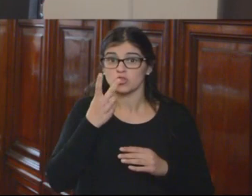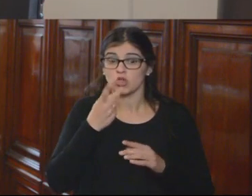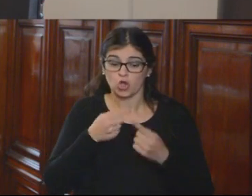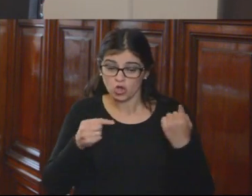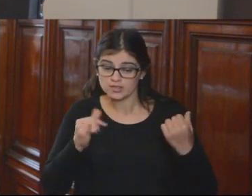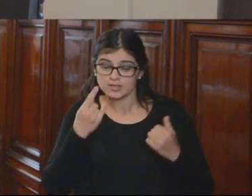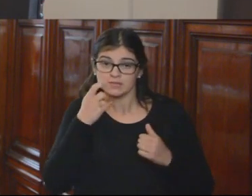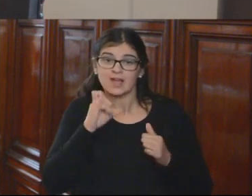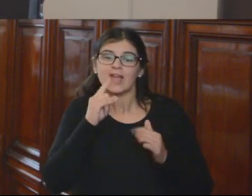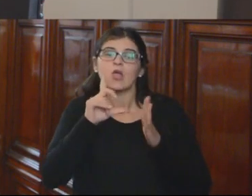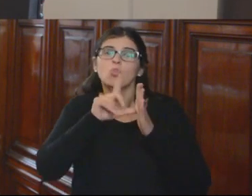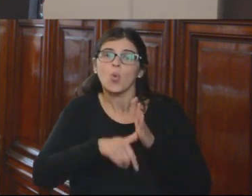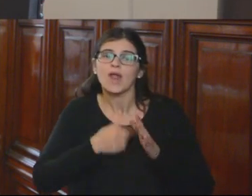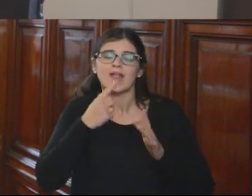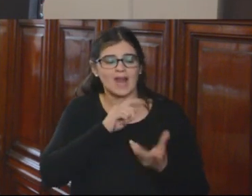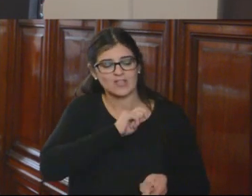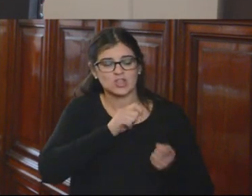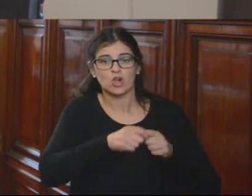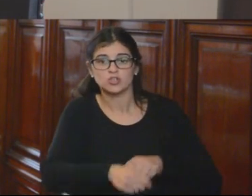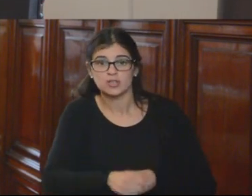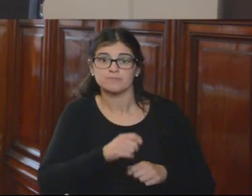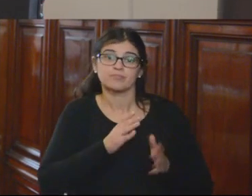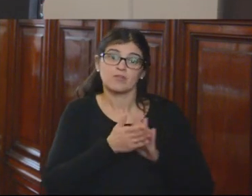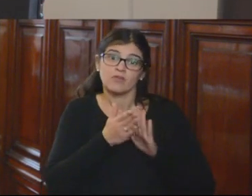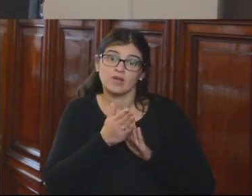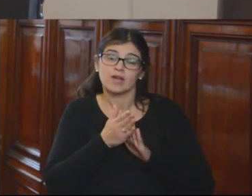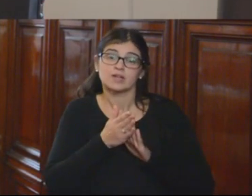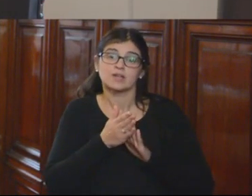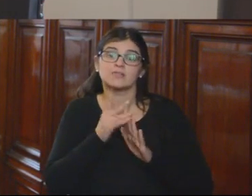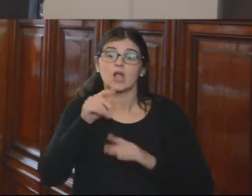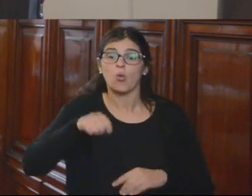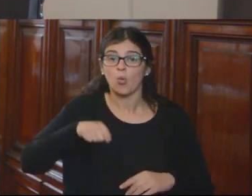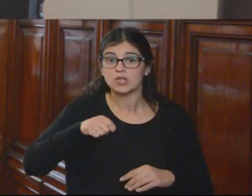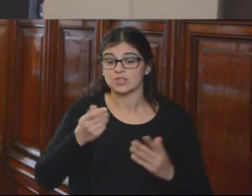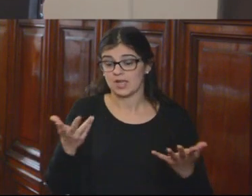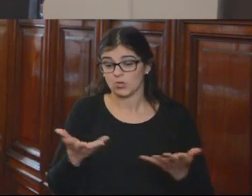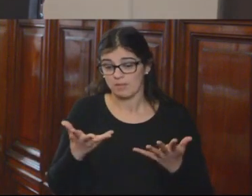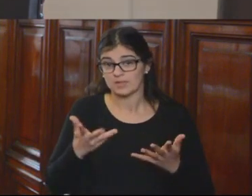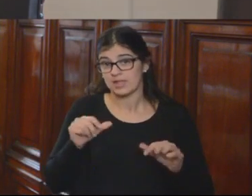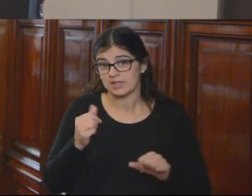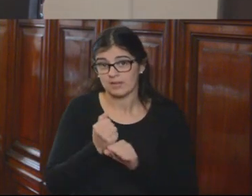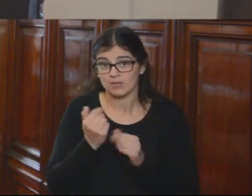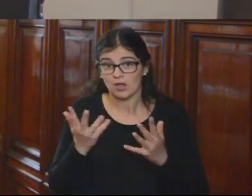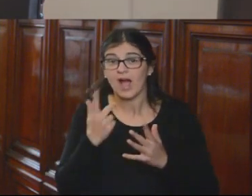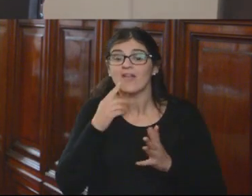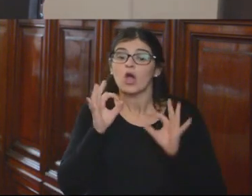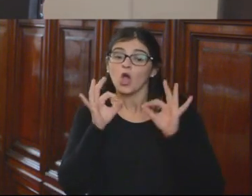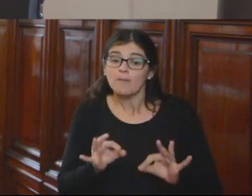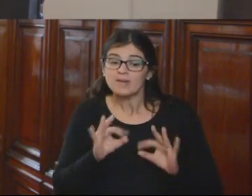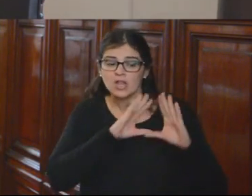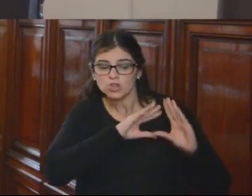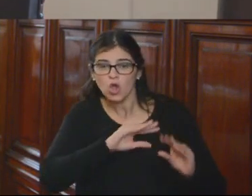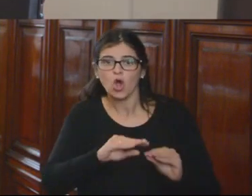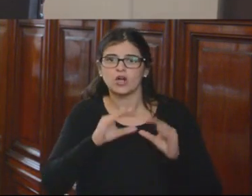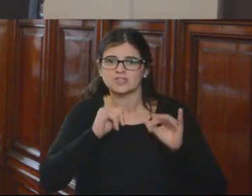qué duraría la transitorialidad de los jueces que están actualmente en funciones hasta completar todo el proceso?